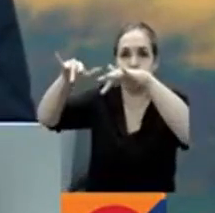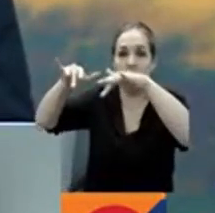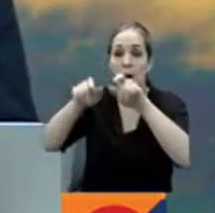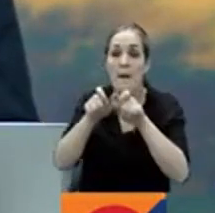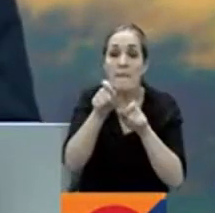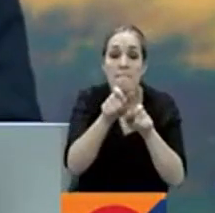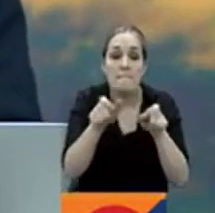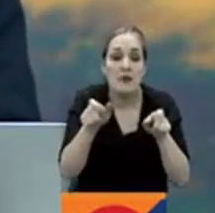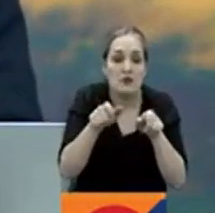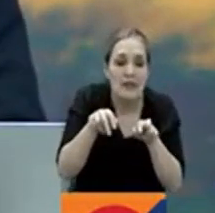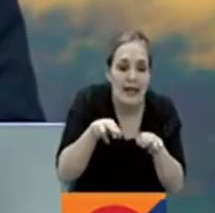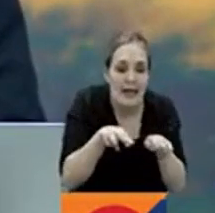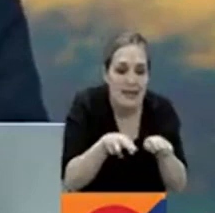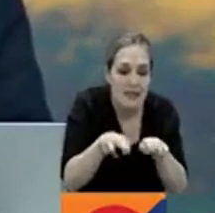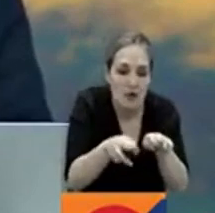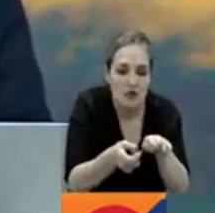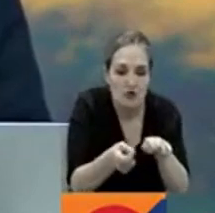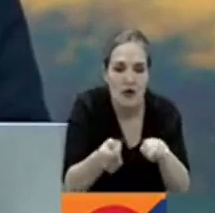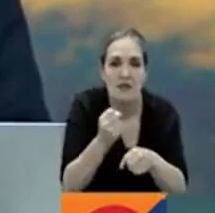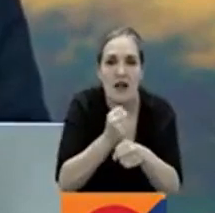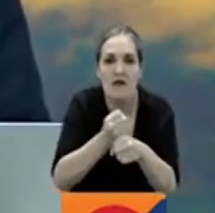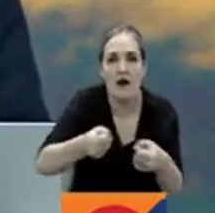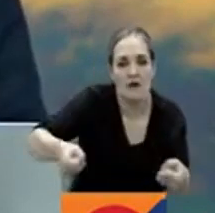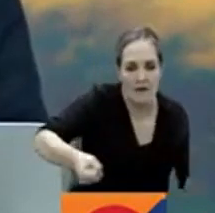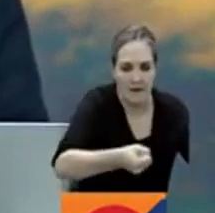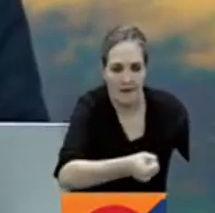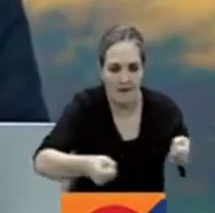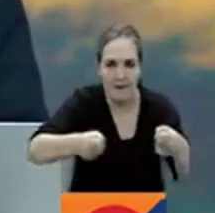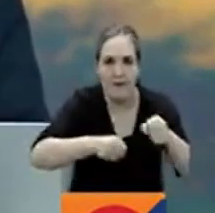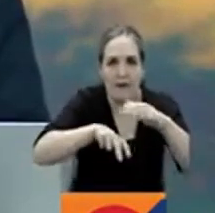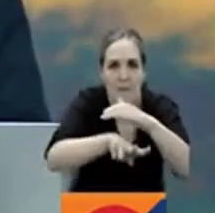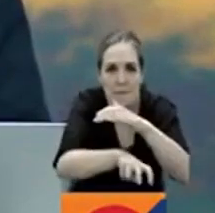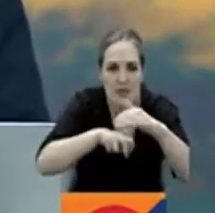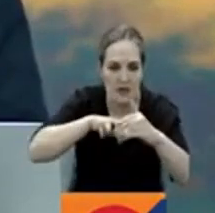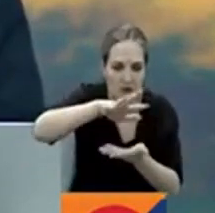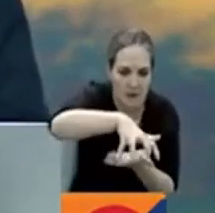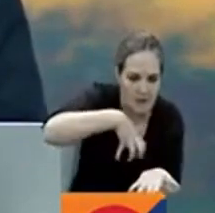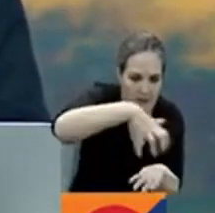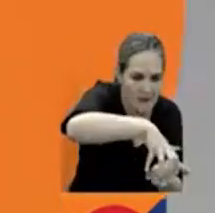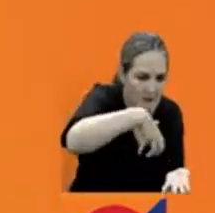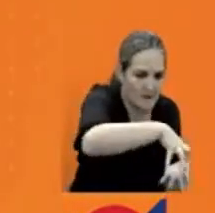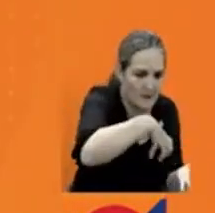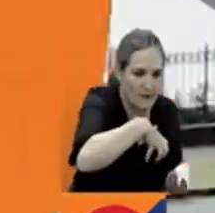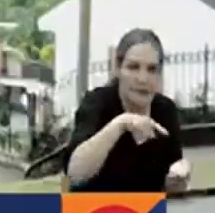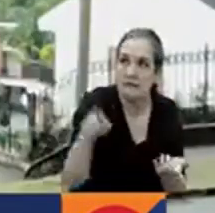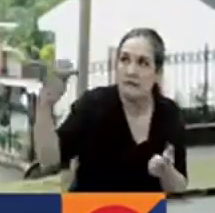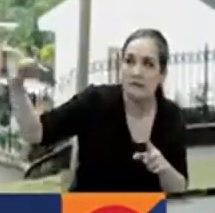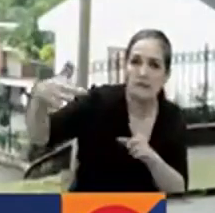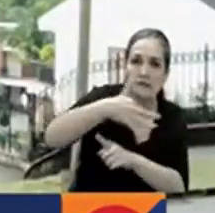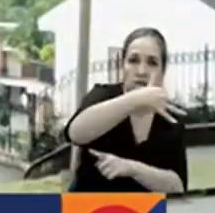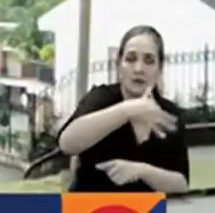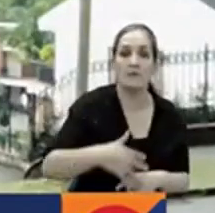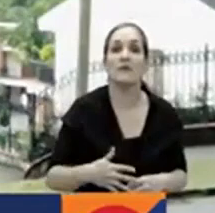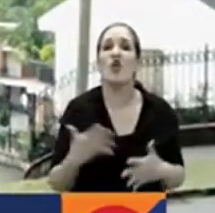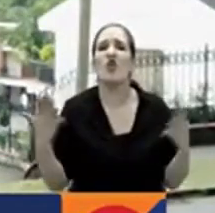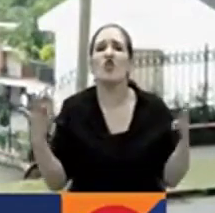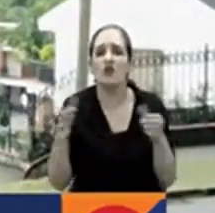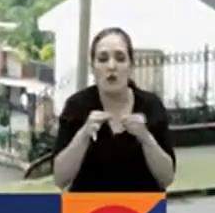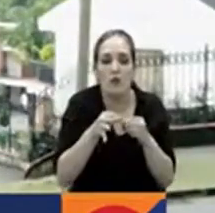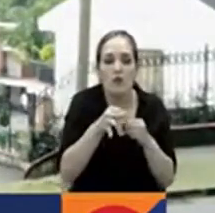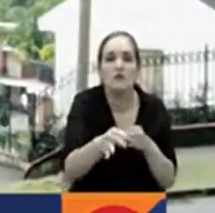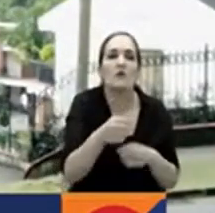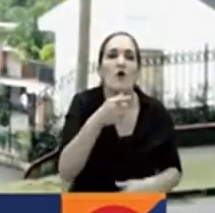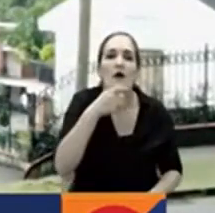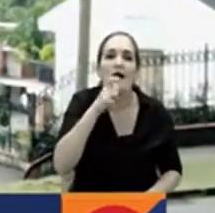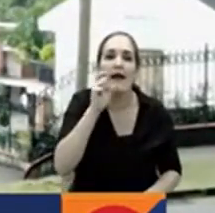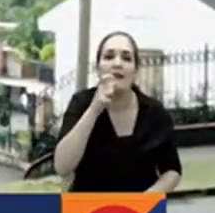orillas del afluente. Este es un reporte de Ana María Mesa, periodista de la Radio Nacional. Anserma se ubica en el occidente del departamento de Caldas